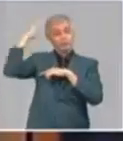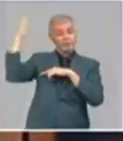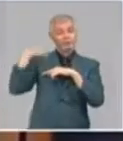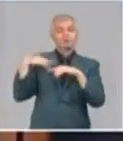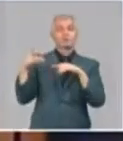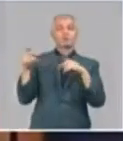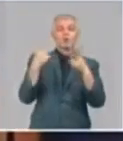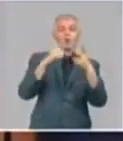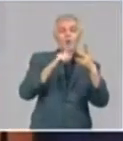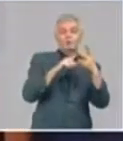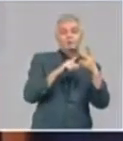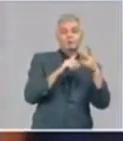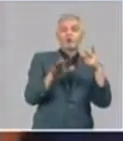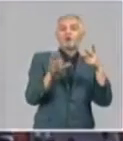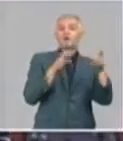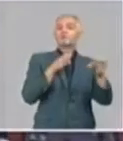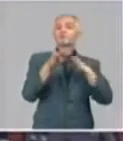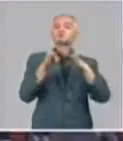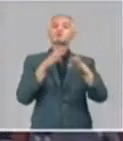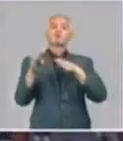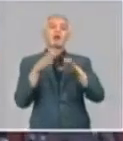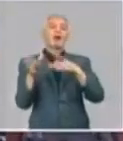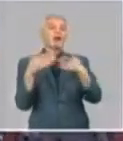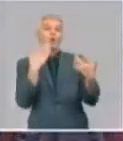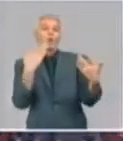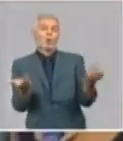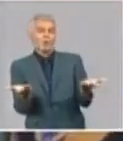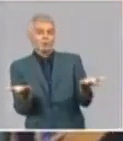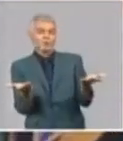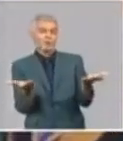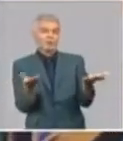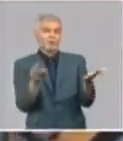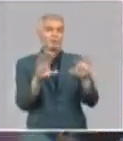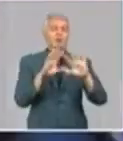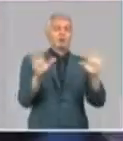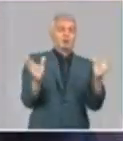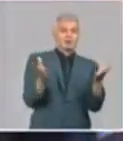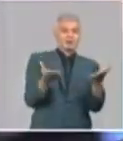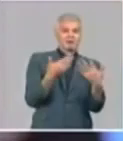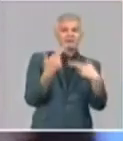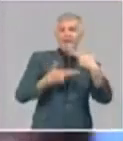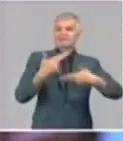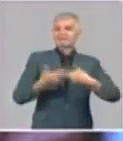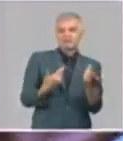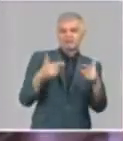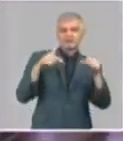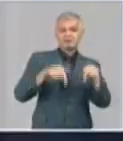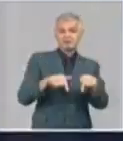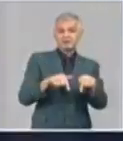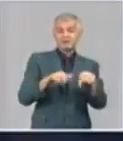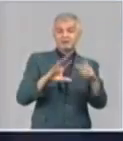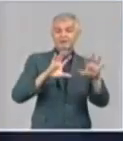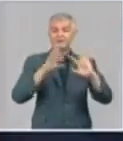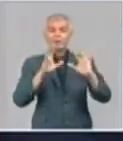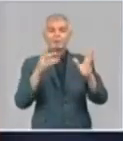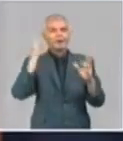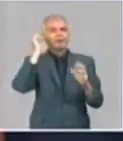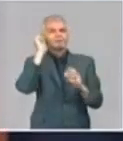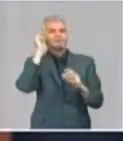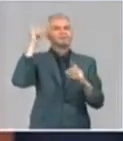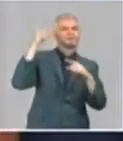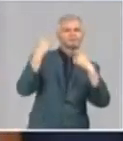de mantener la vitalidad de las instituciones y pasar a la ofensiva en este nuevo escenario con iniciativas